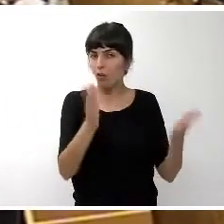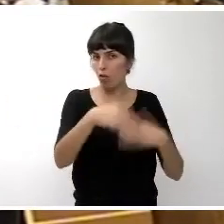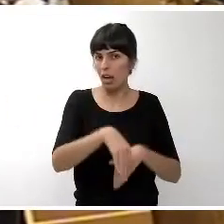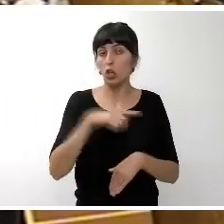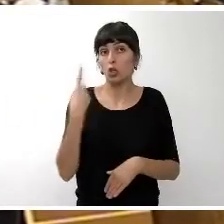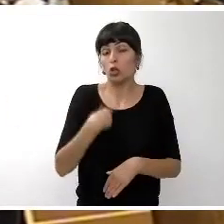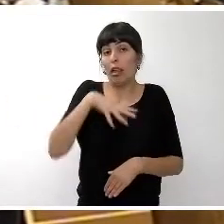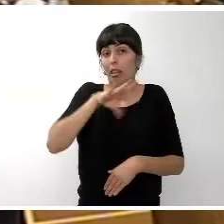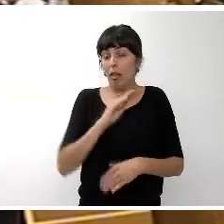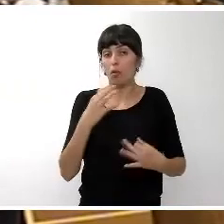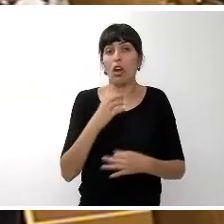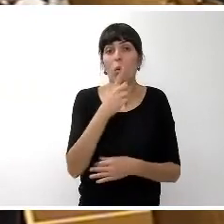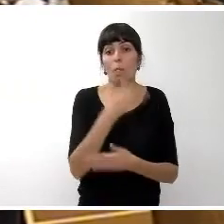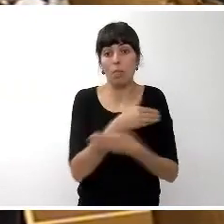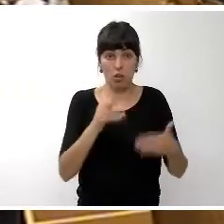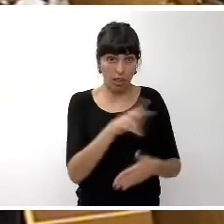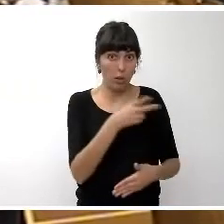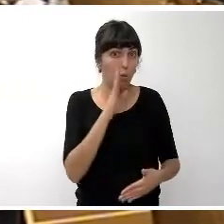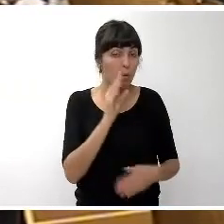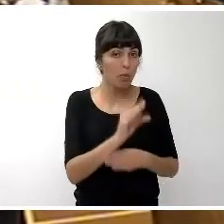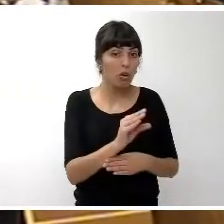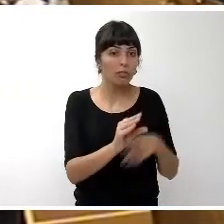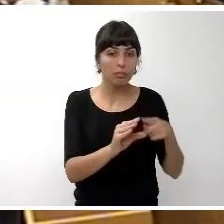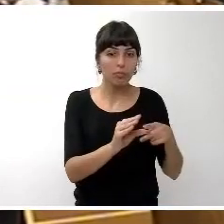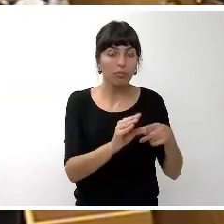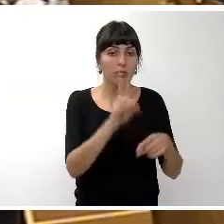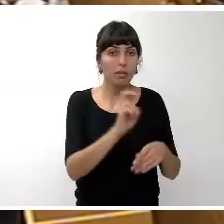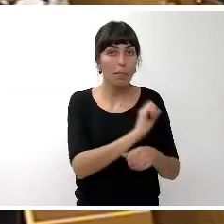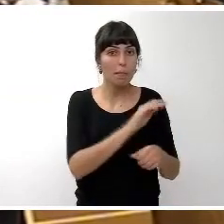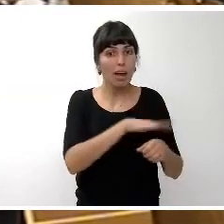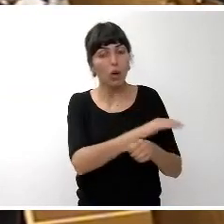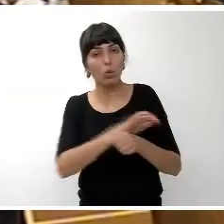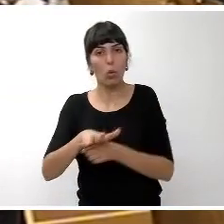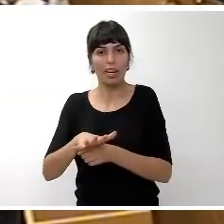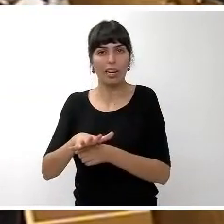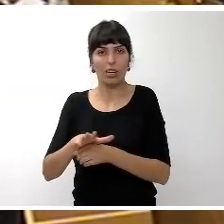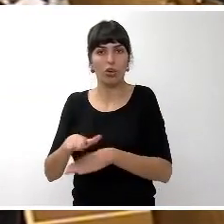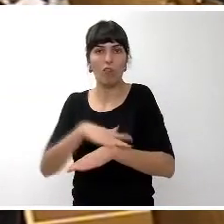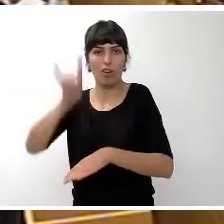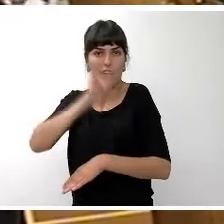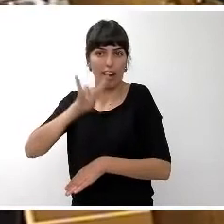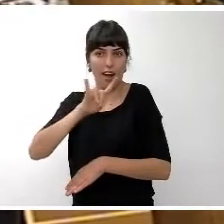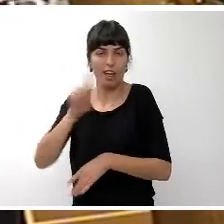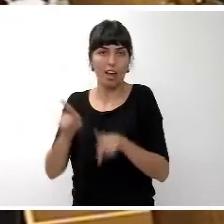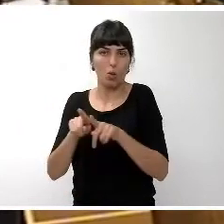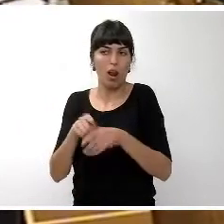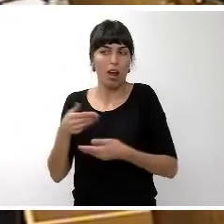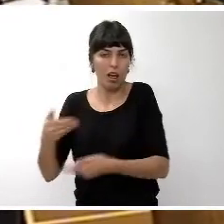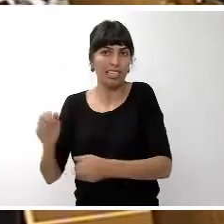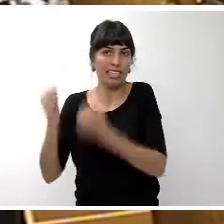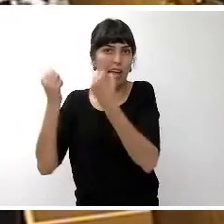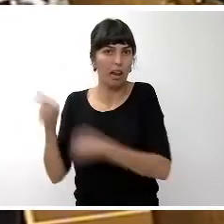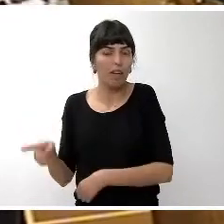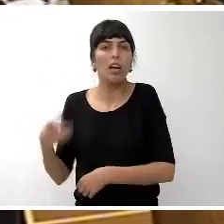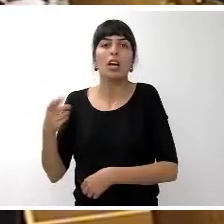de euros que viene a cubrir o a cubrir las espaldas al gobierno de Canarias debería de ir orientado a lo que